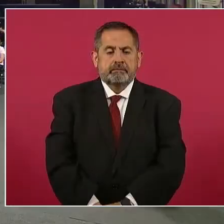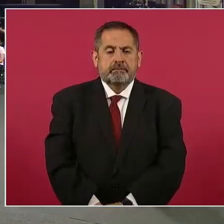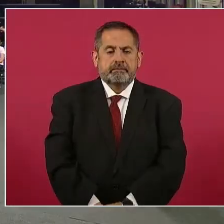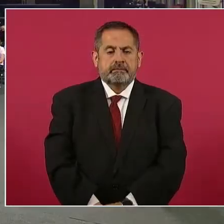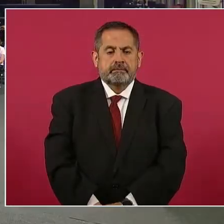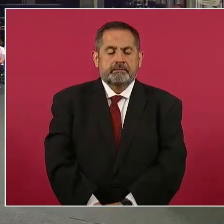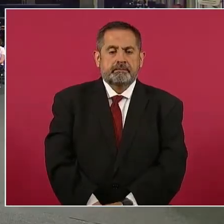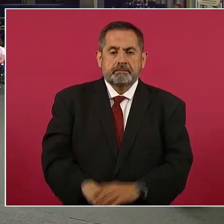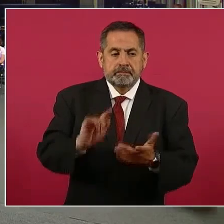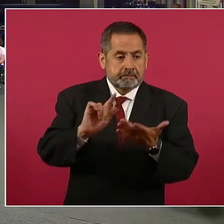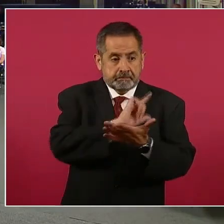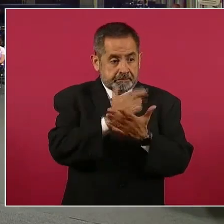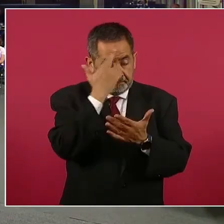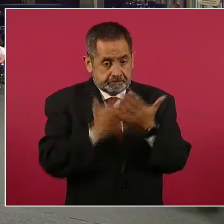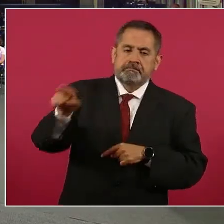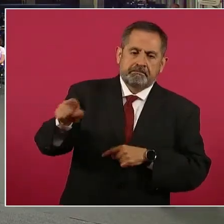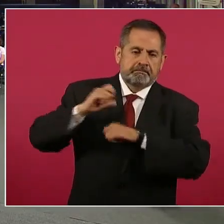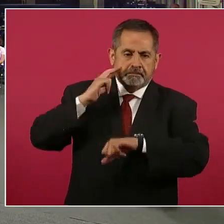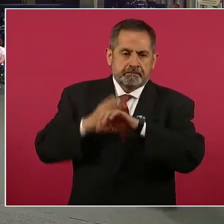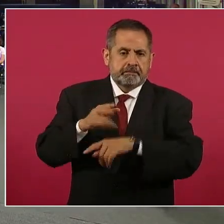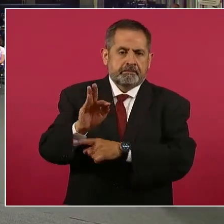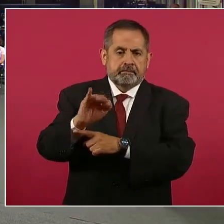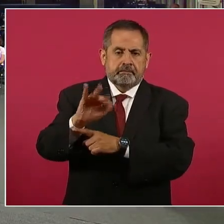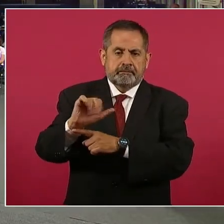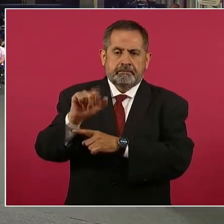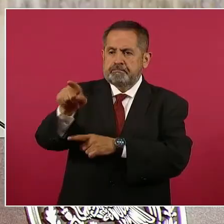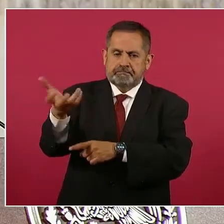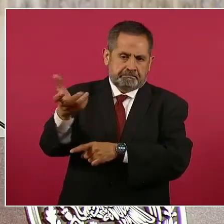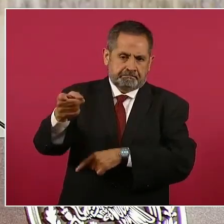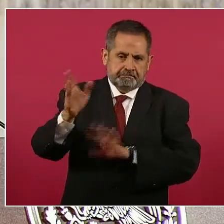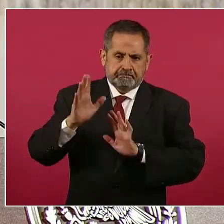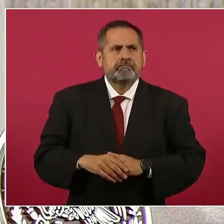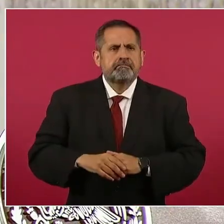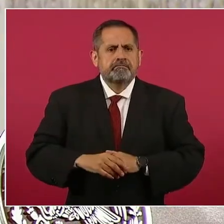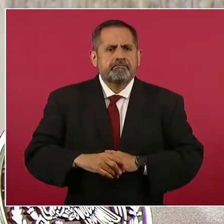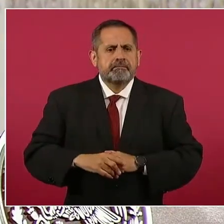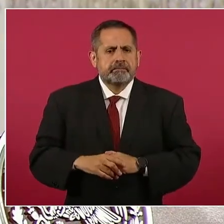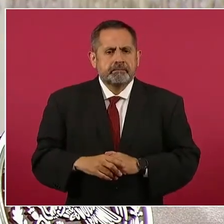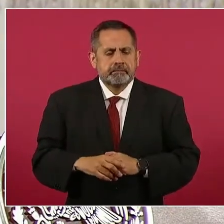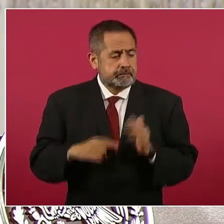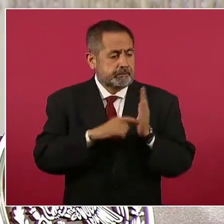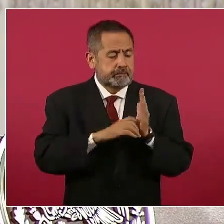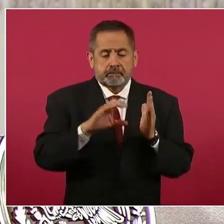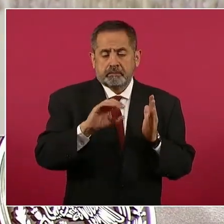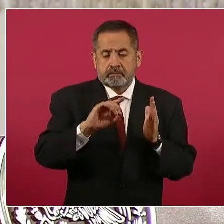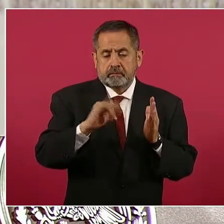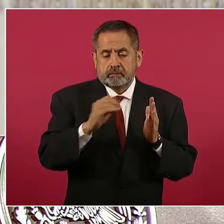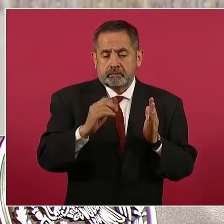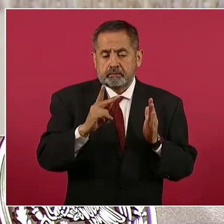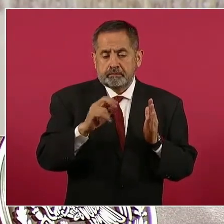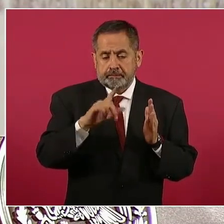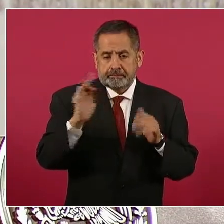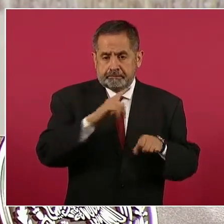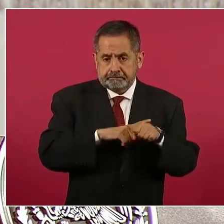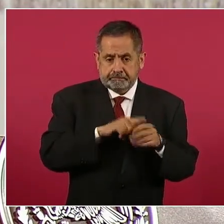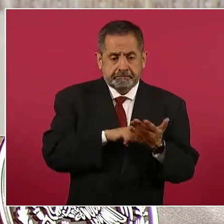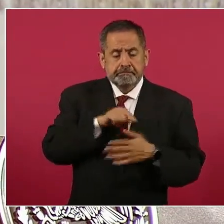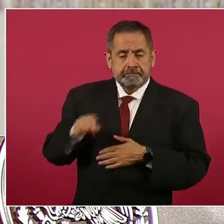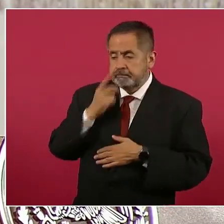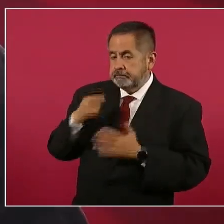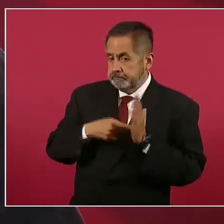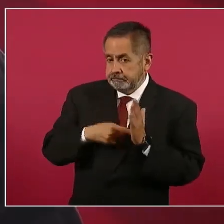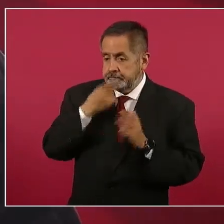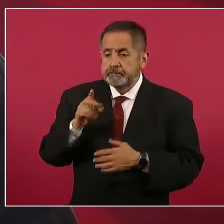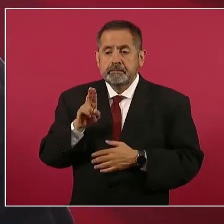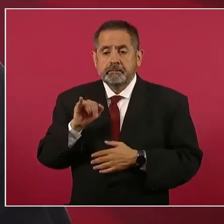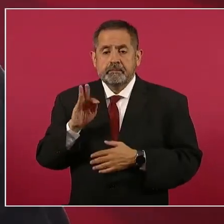Los presuntos delitos los establece el fiscal. Esa parte de su función constitucional. El Código Penal Federal le otorga a la Unidad de Inteligencia